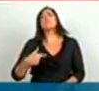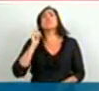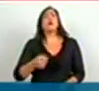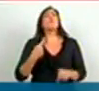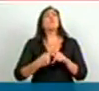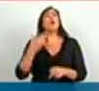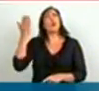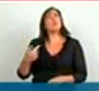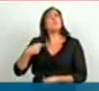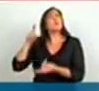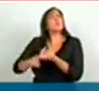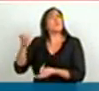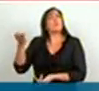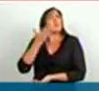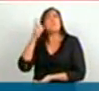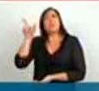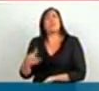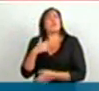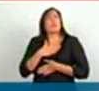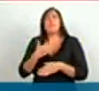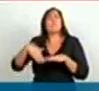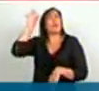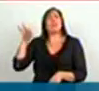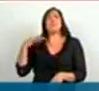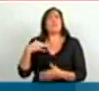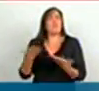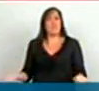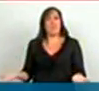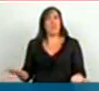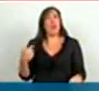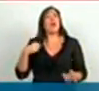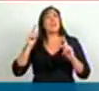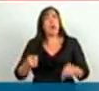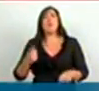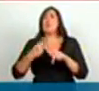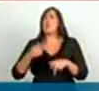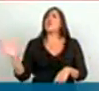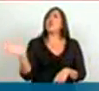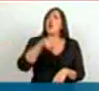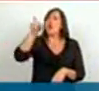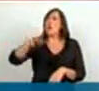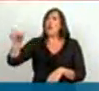he querido en toda mi vida. Y por todos los compañeros.